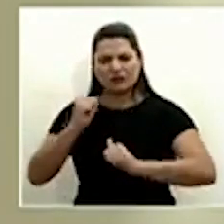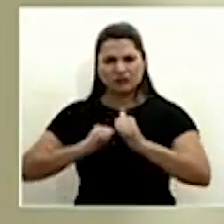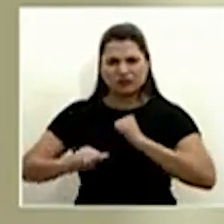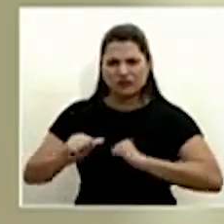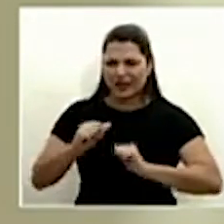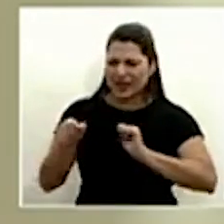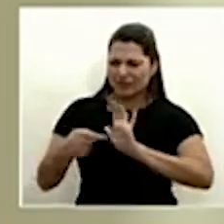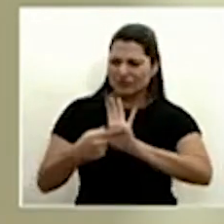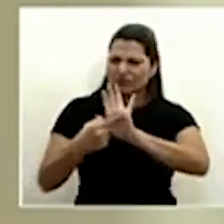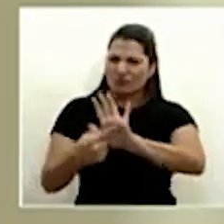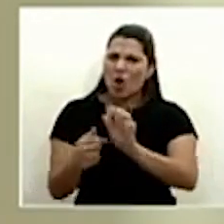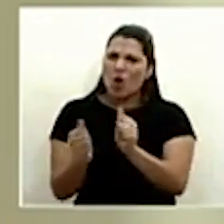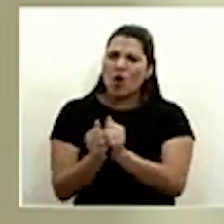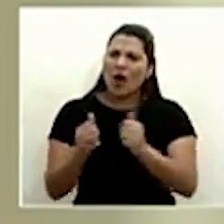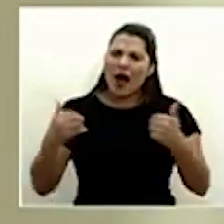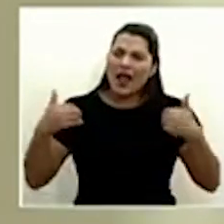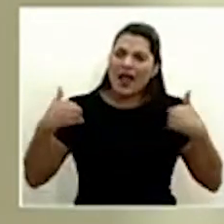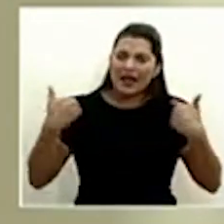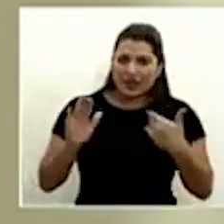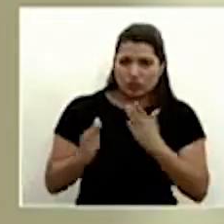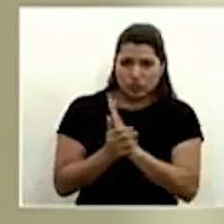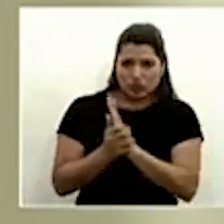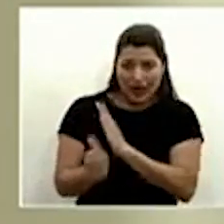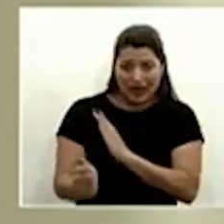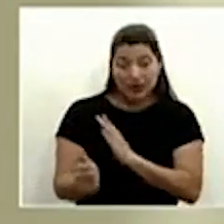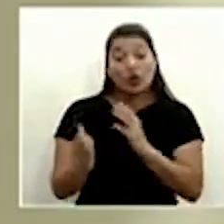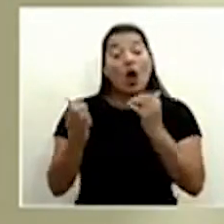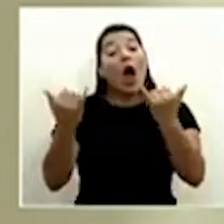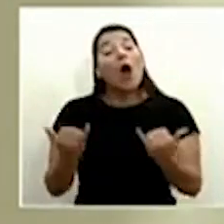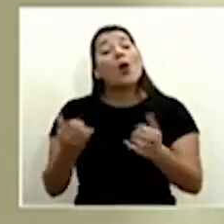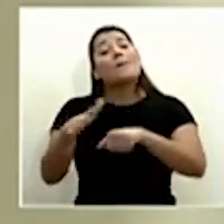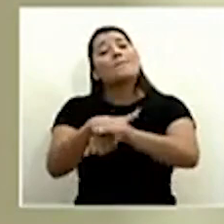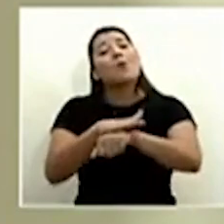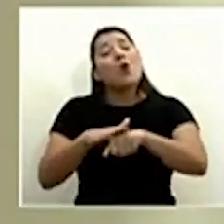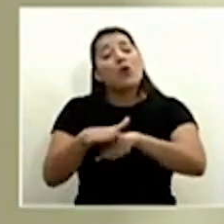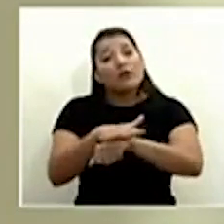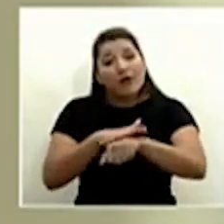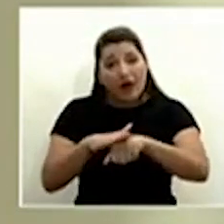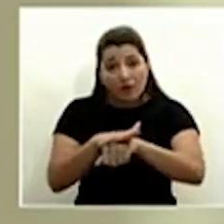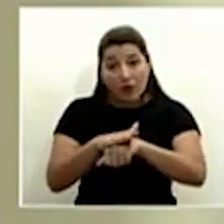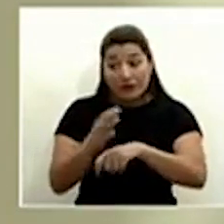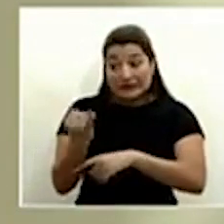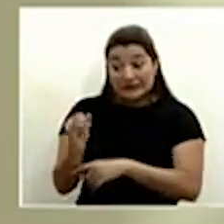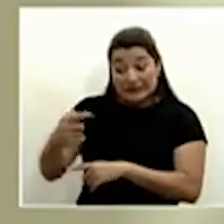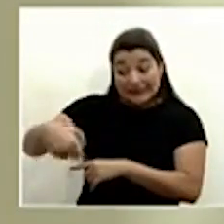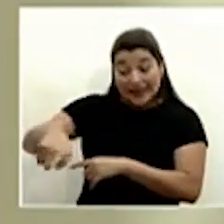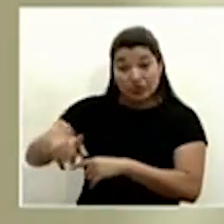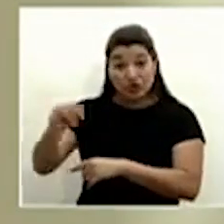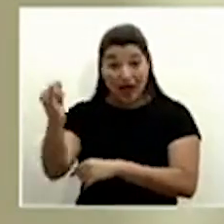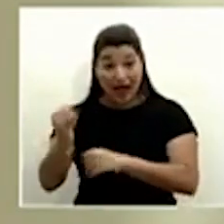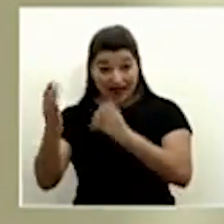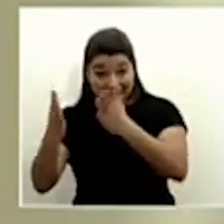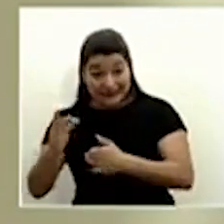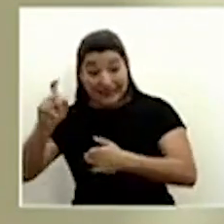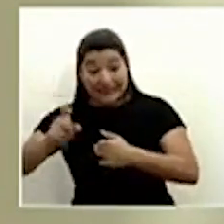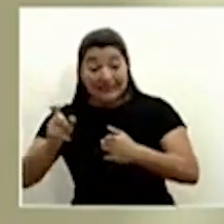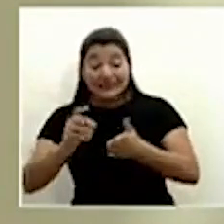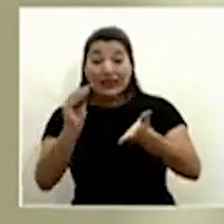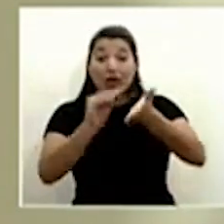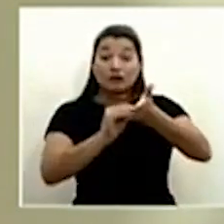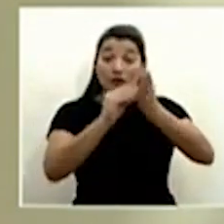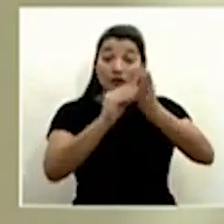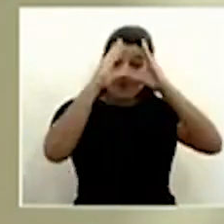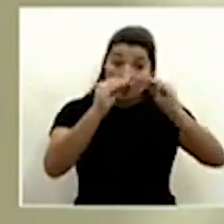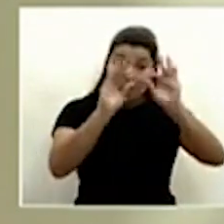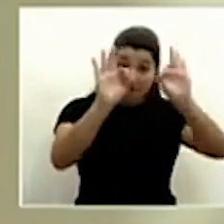fruto de su talento. A los trabajadores del arte y la cultura, por favor, que necesiten incluir su inscripción en el formulario. Les